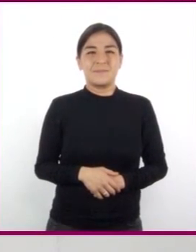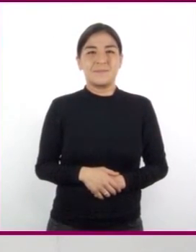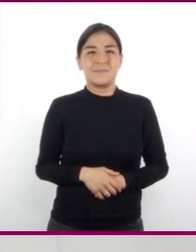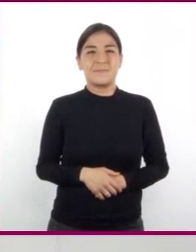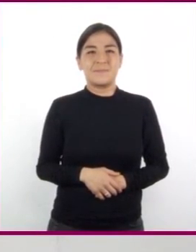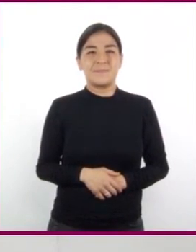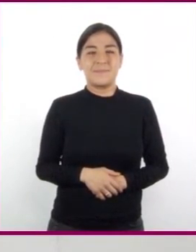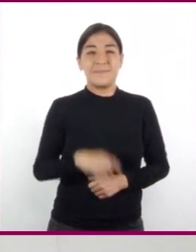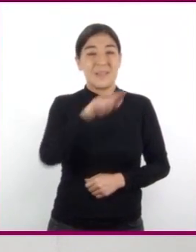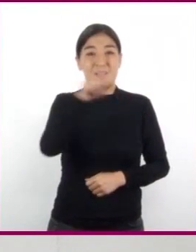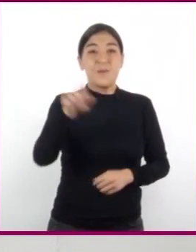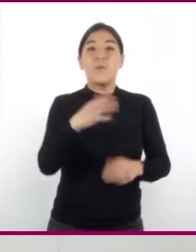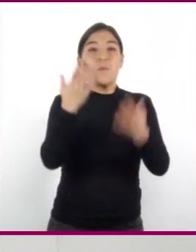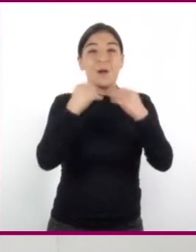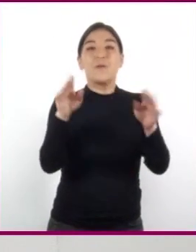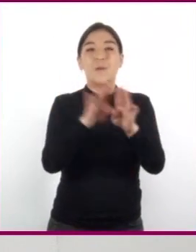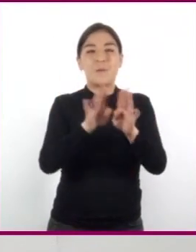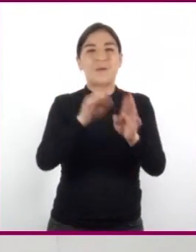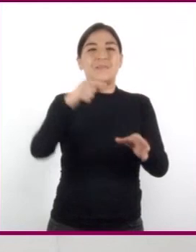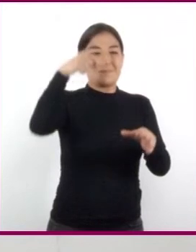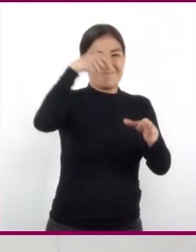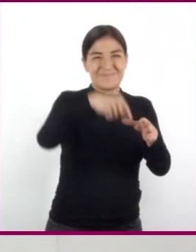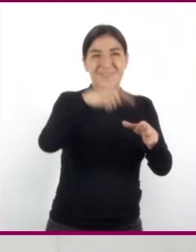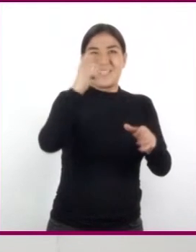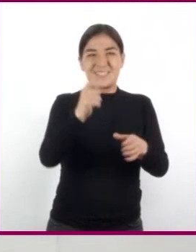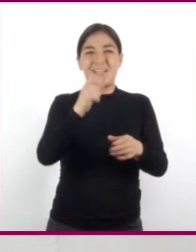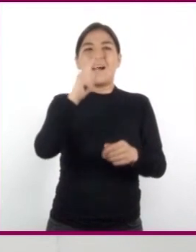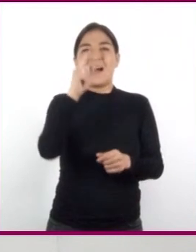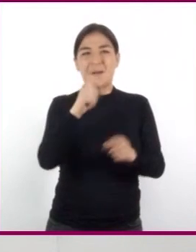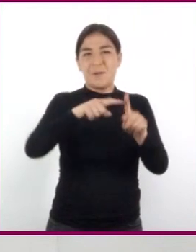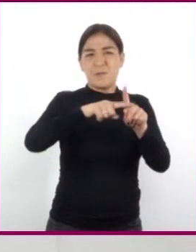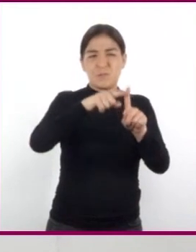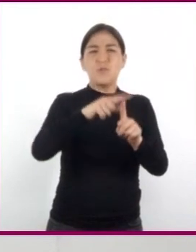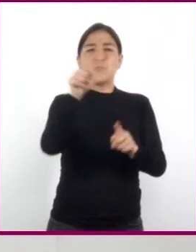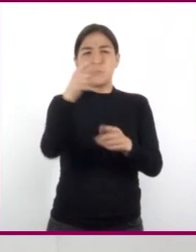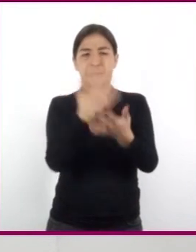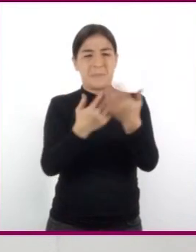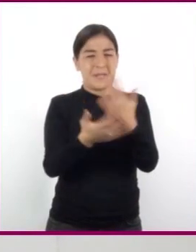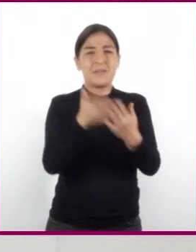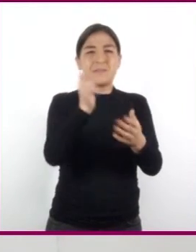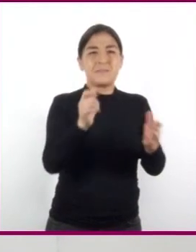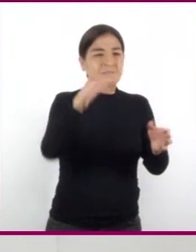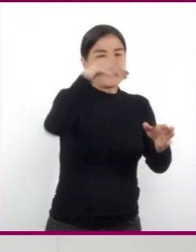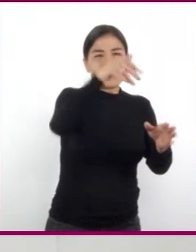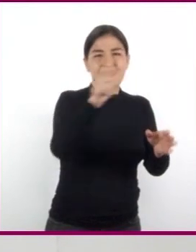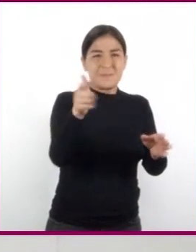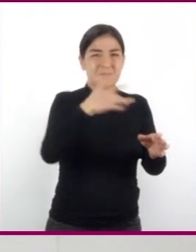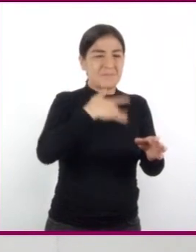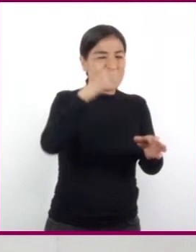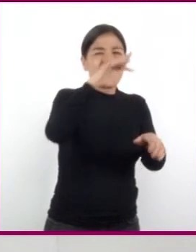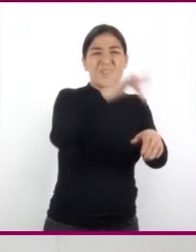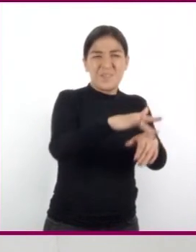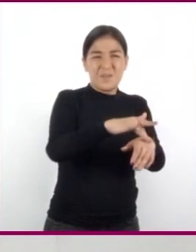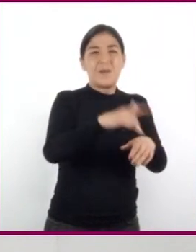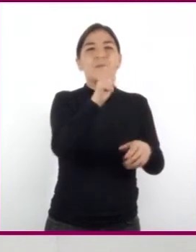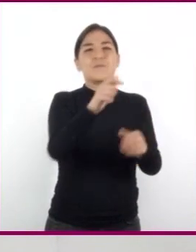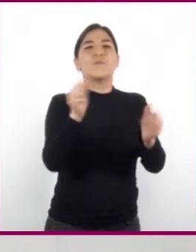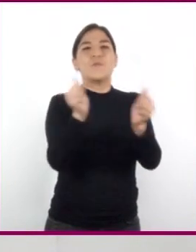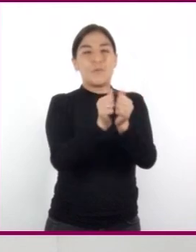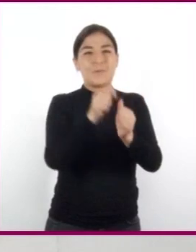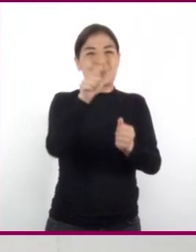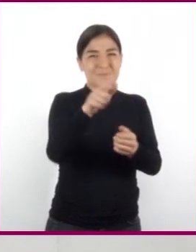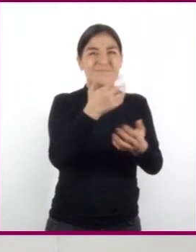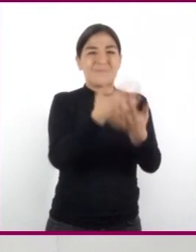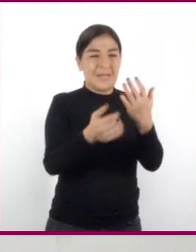Si no tienen cómo medir la temperatura del agua, tóquenla con sus manos y en su cuaderno escriban la sensación que